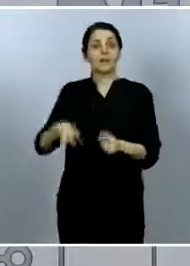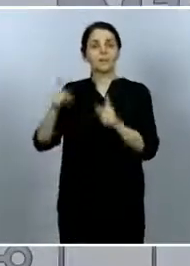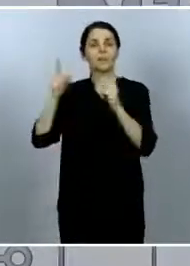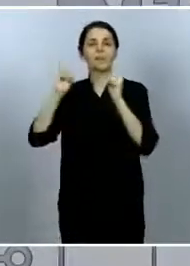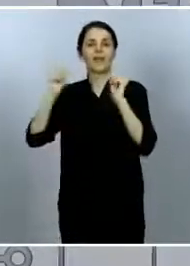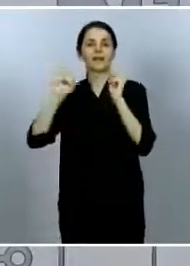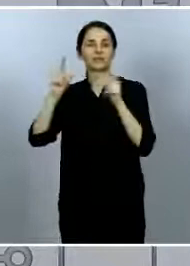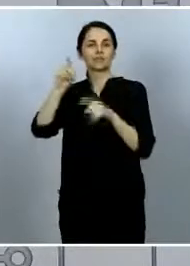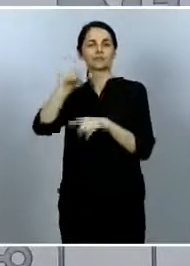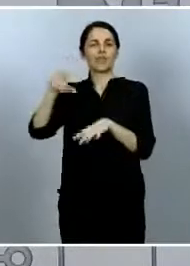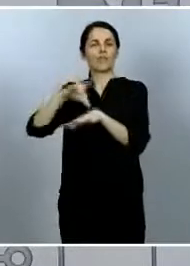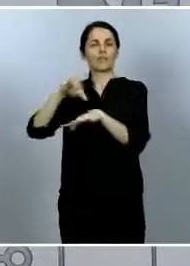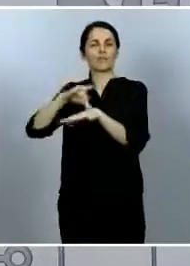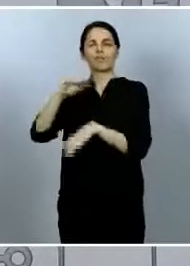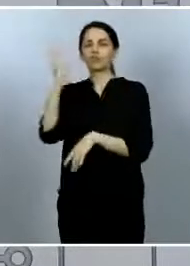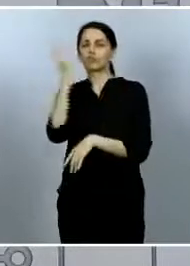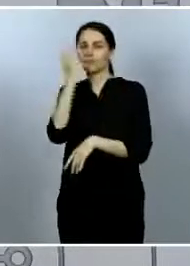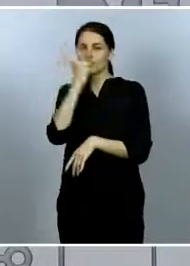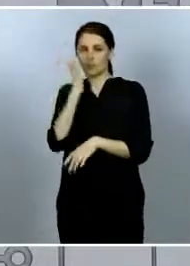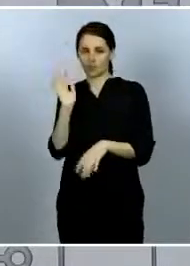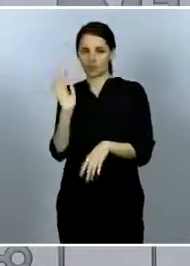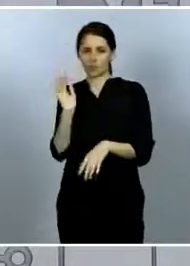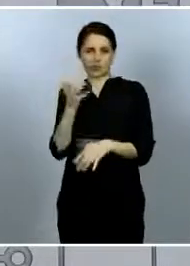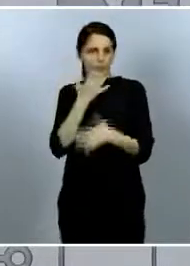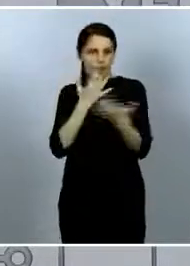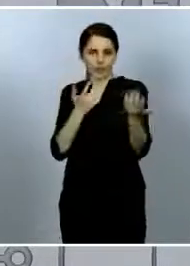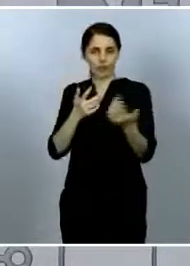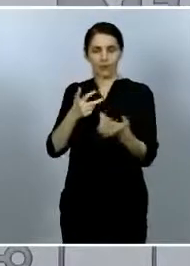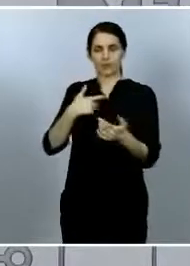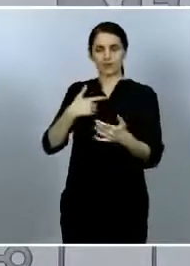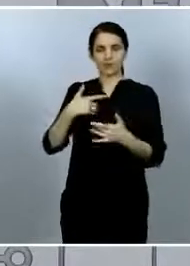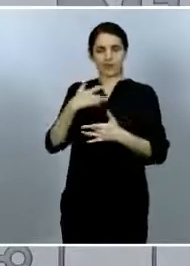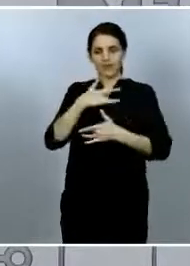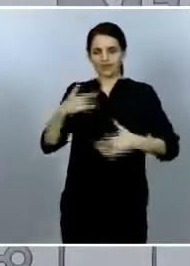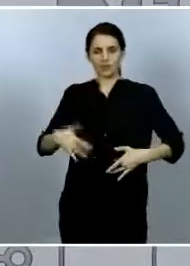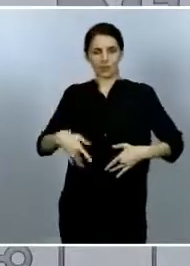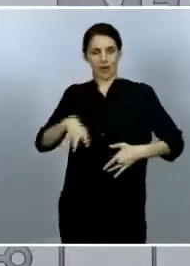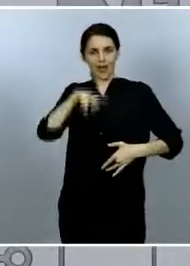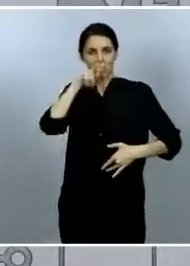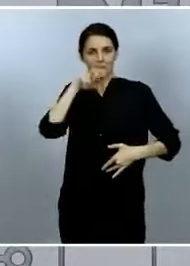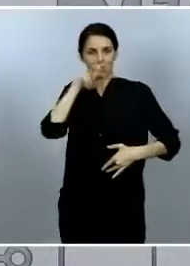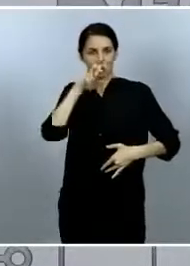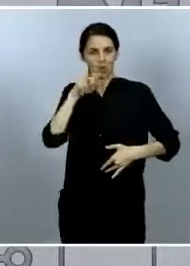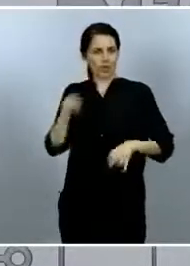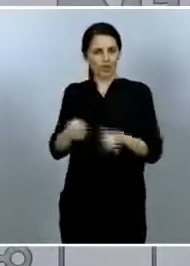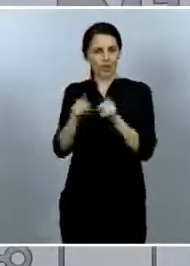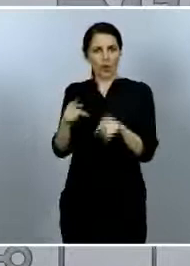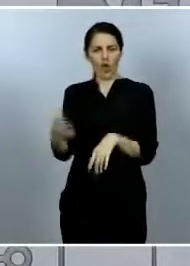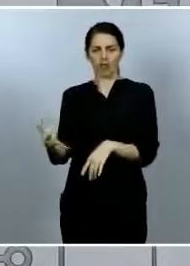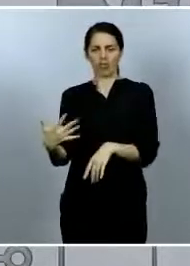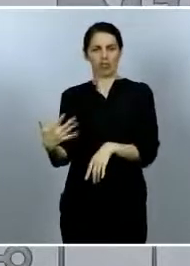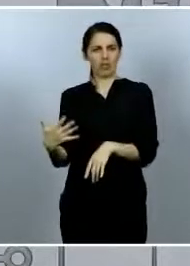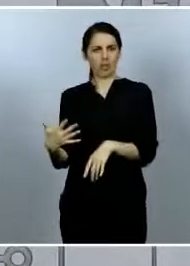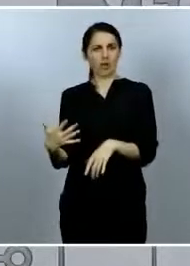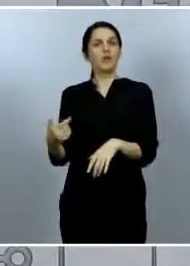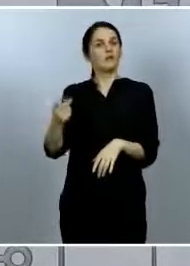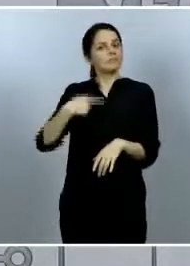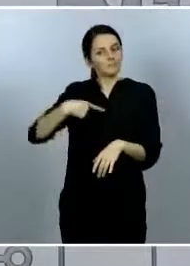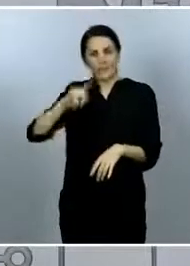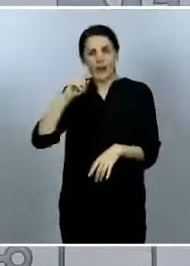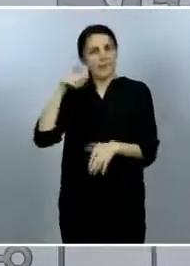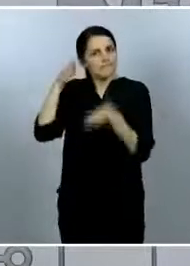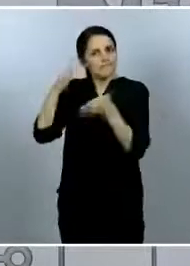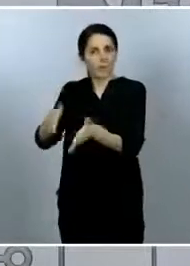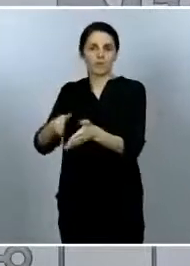cualquier síntoma respiratorio por leve que sea cualquiera estamos detectando mucho